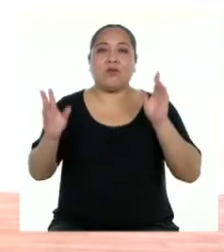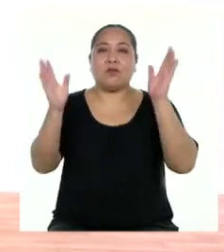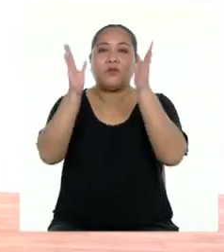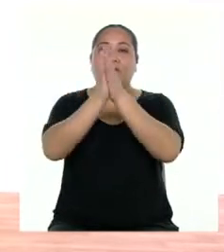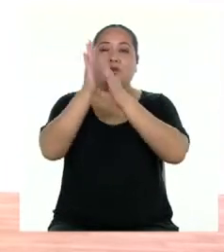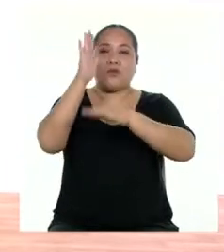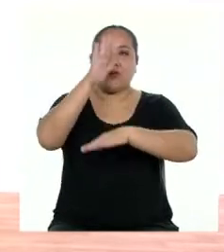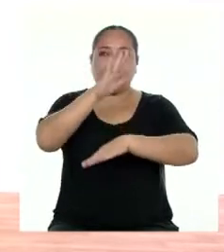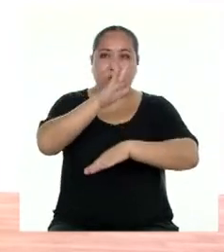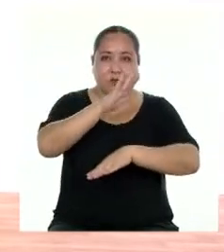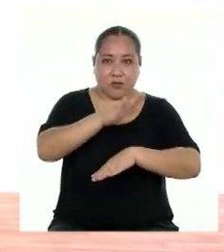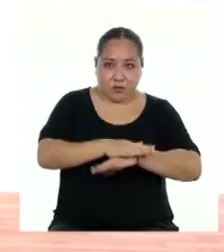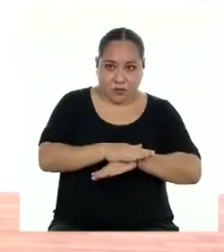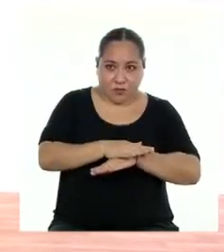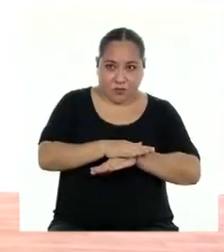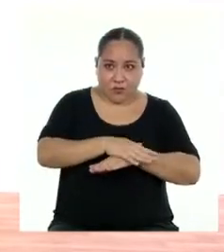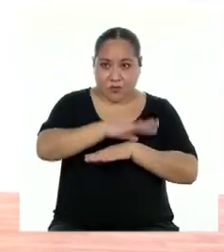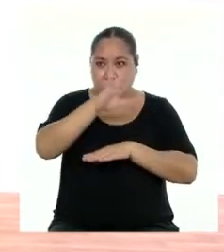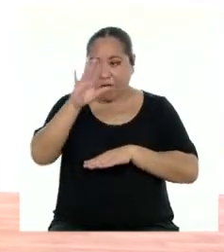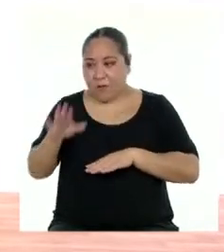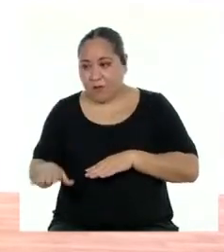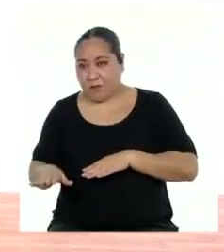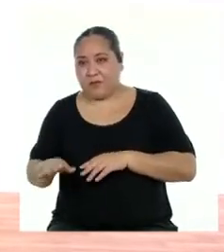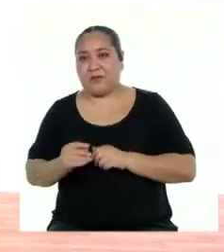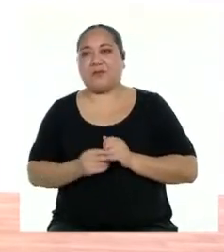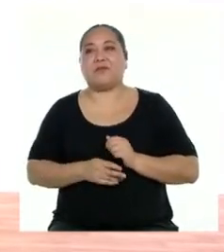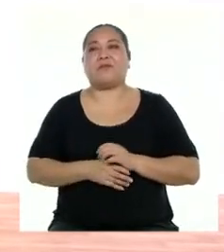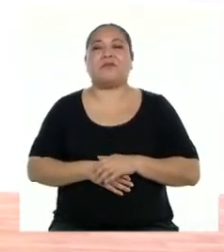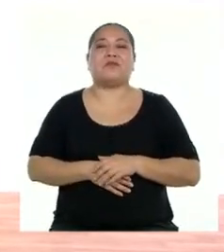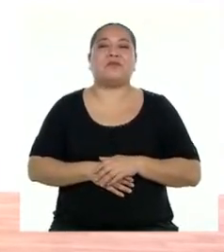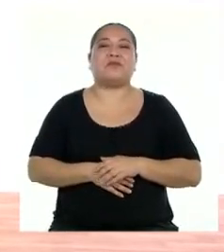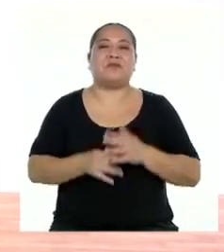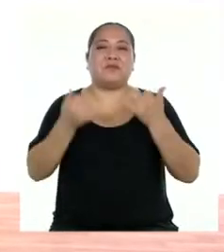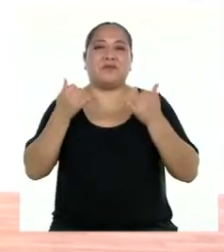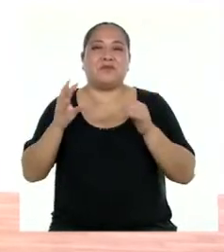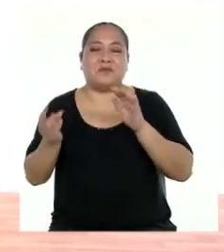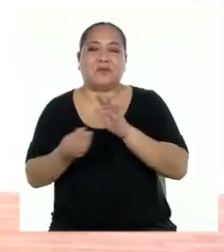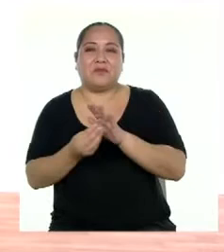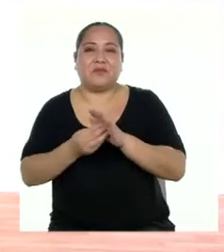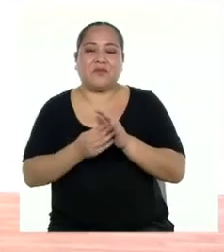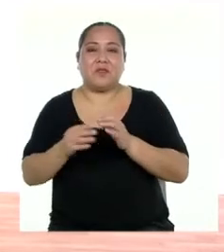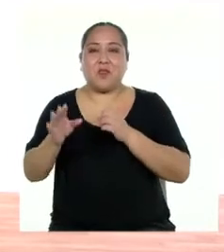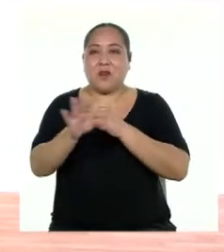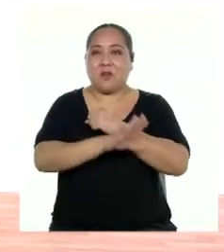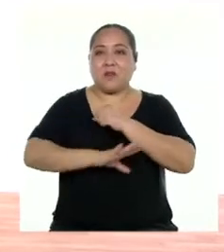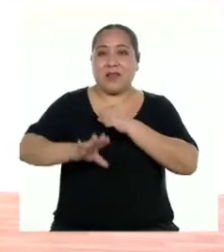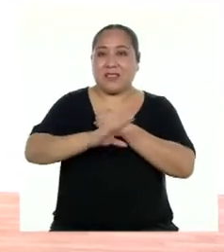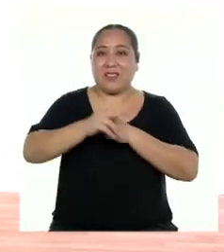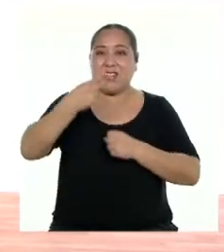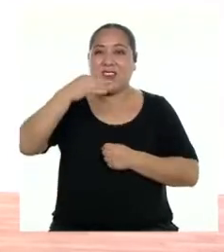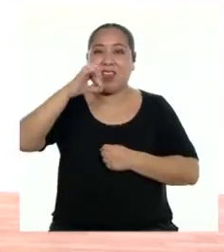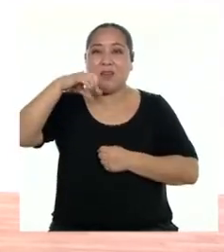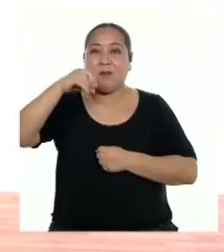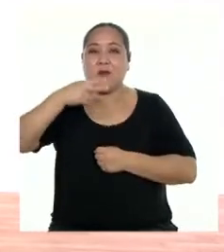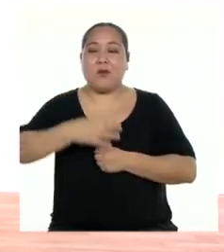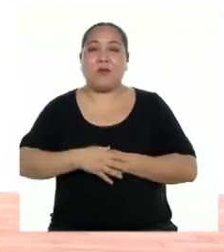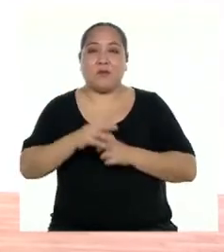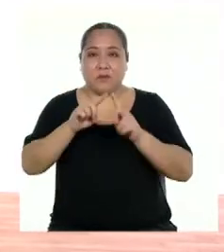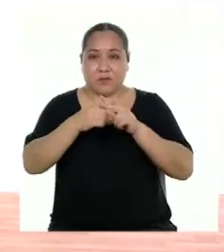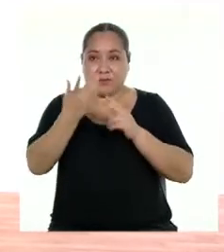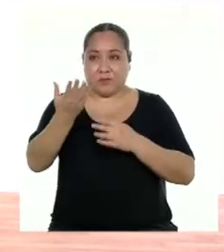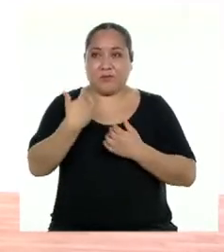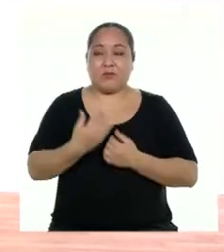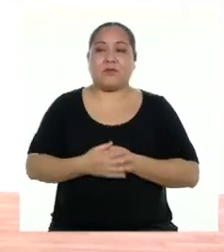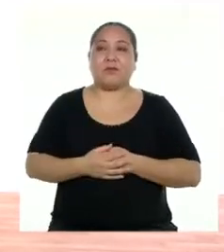hey. Boom, boom, ha. Y ahora le vamos a agregar un movimiento básico de hip hop. Y empieza así. Tres,